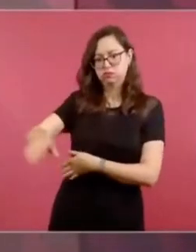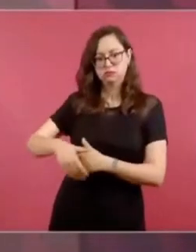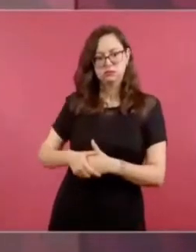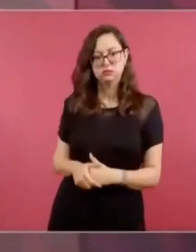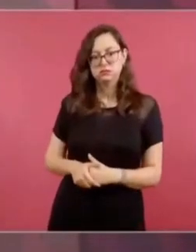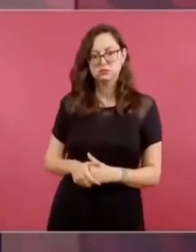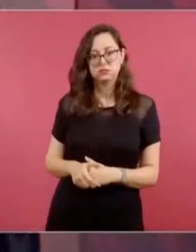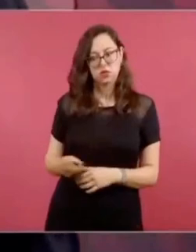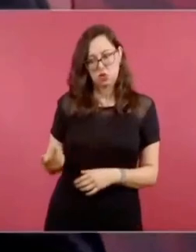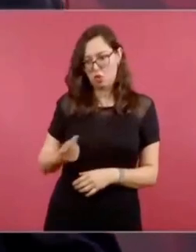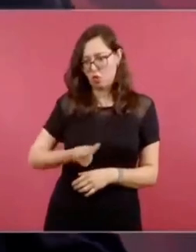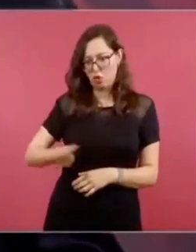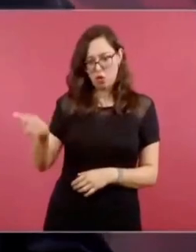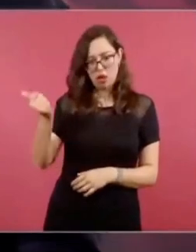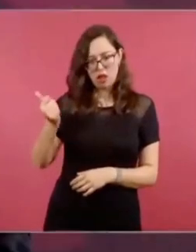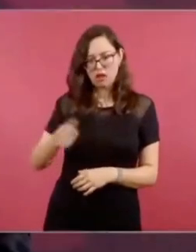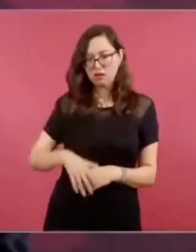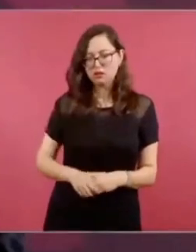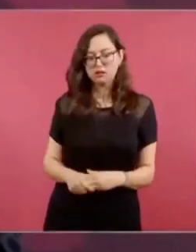ahuequelala.